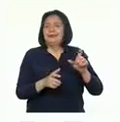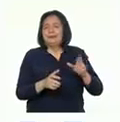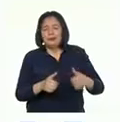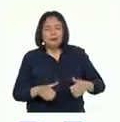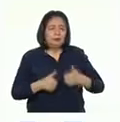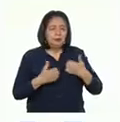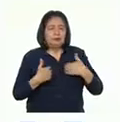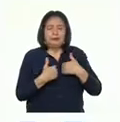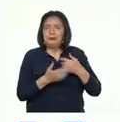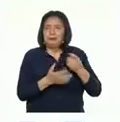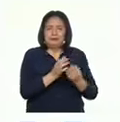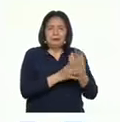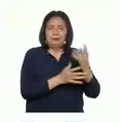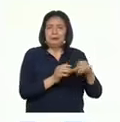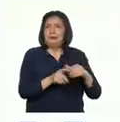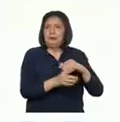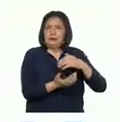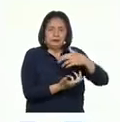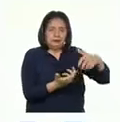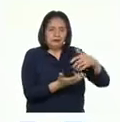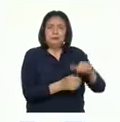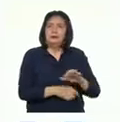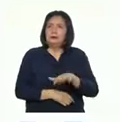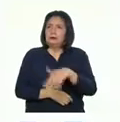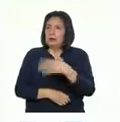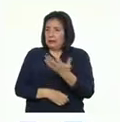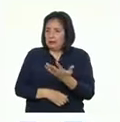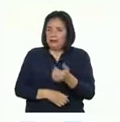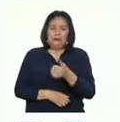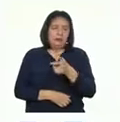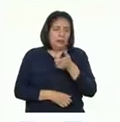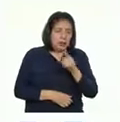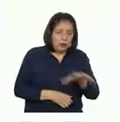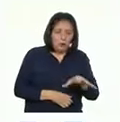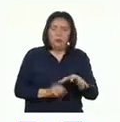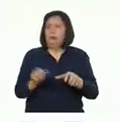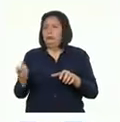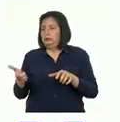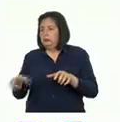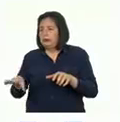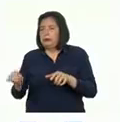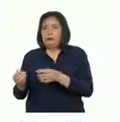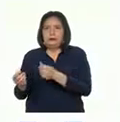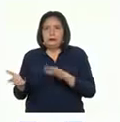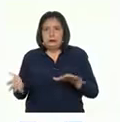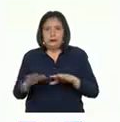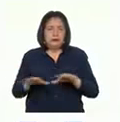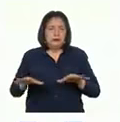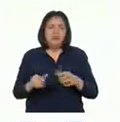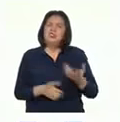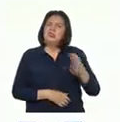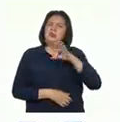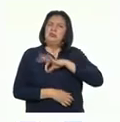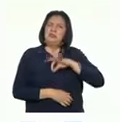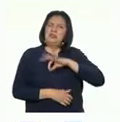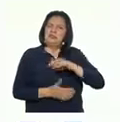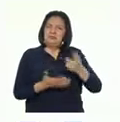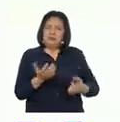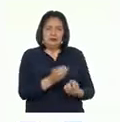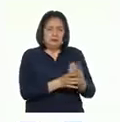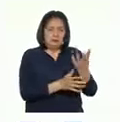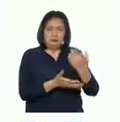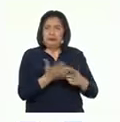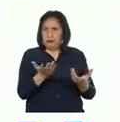entre ambos. Existen ecosistemas acuáticos y terrestres. Los beneficios de las plantas en el